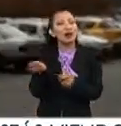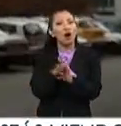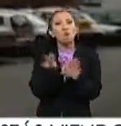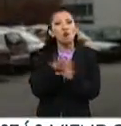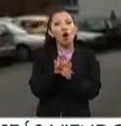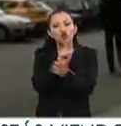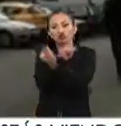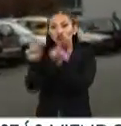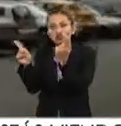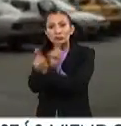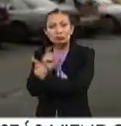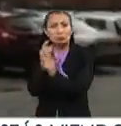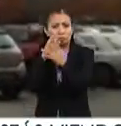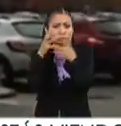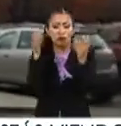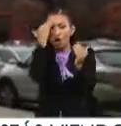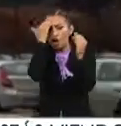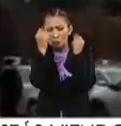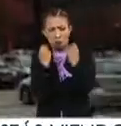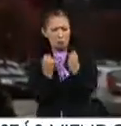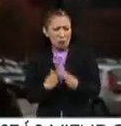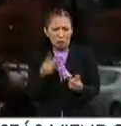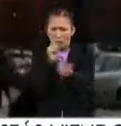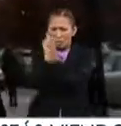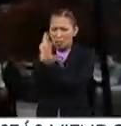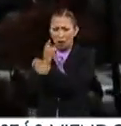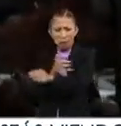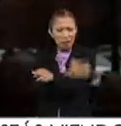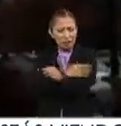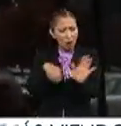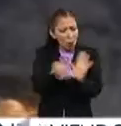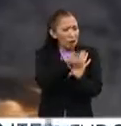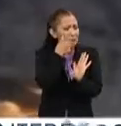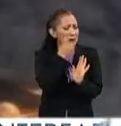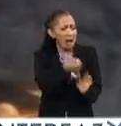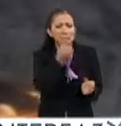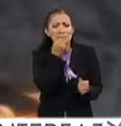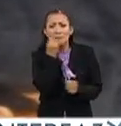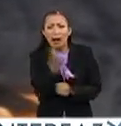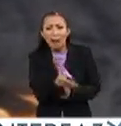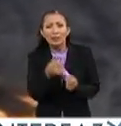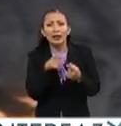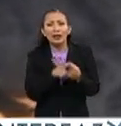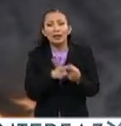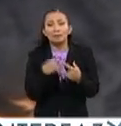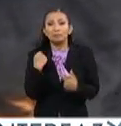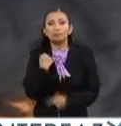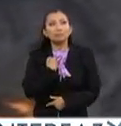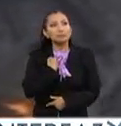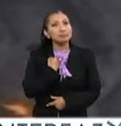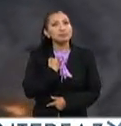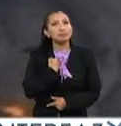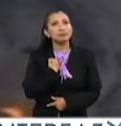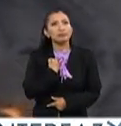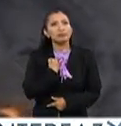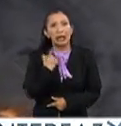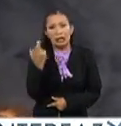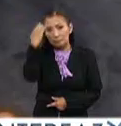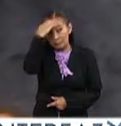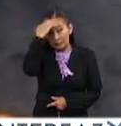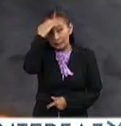una cuestión social increíble, Conocí un montón de gente, con los compañeros de cuarto, me llevé súper bien. Ahí yo, la